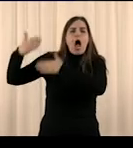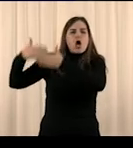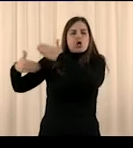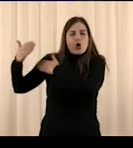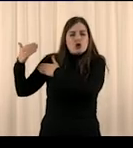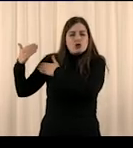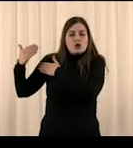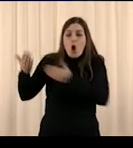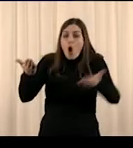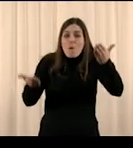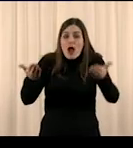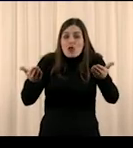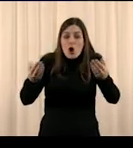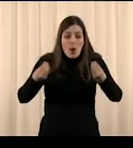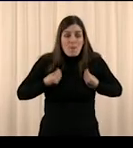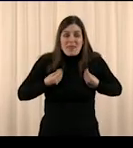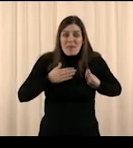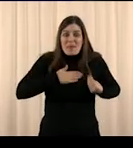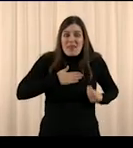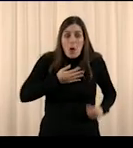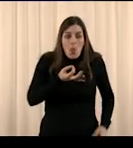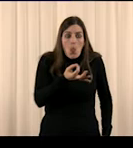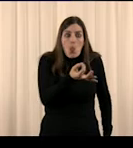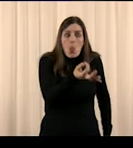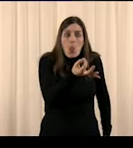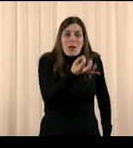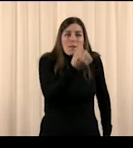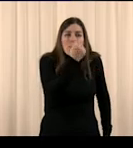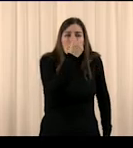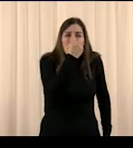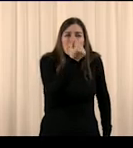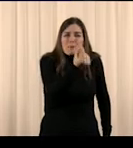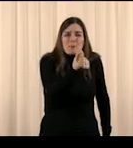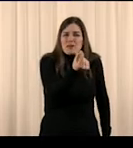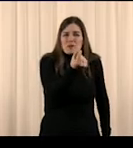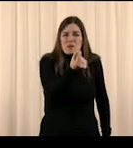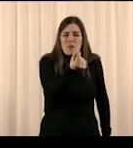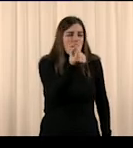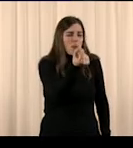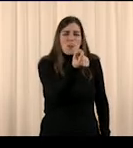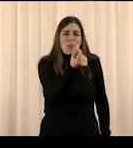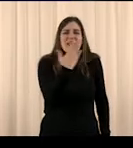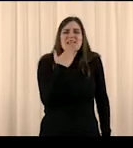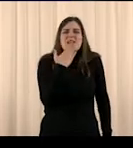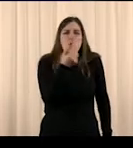viviremos es una menudencia. Incluso, menos todavía.